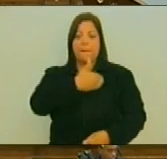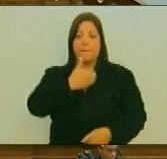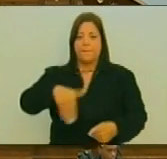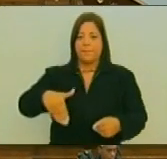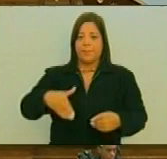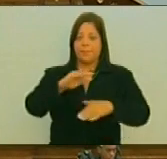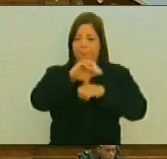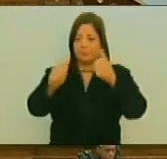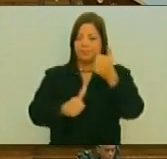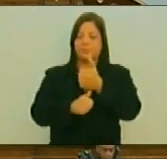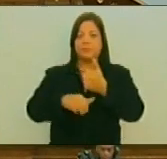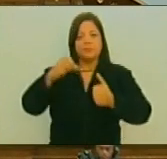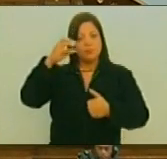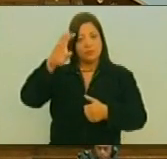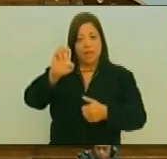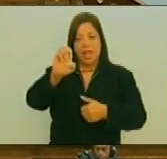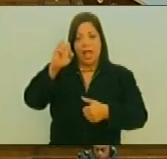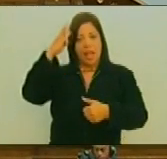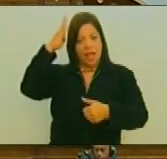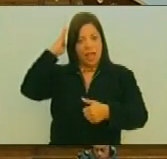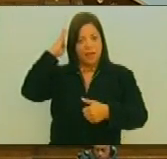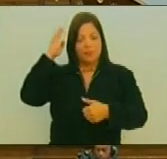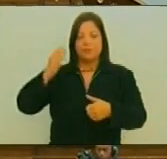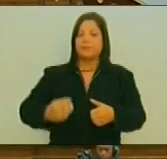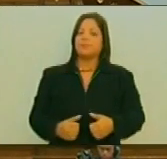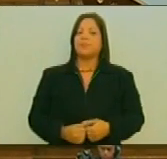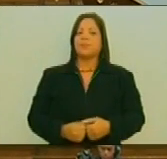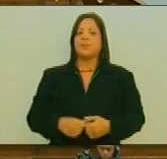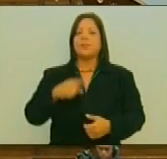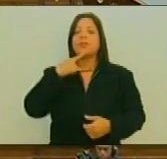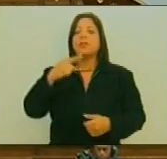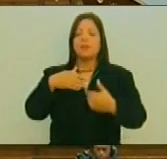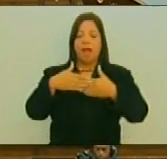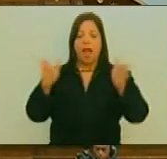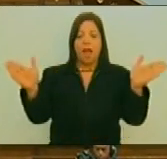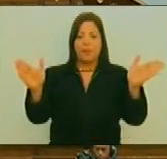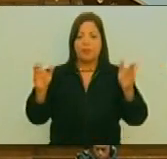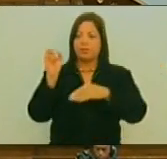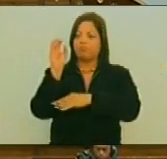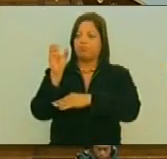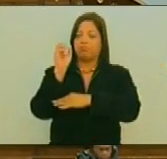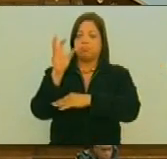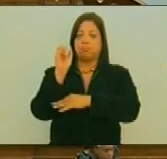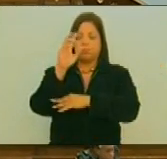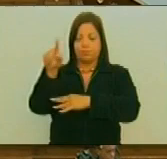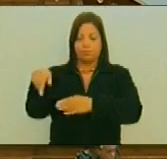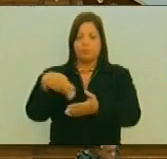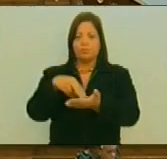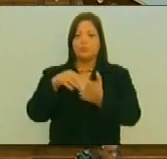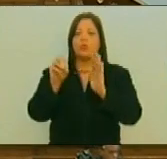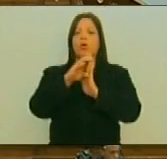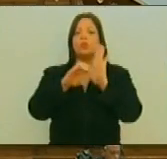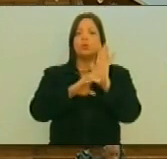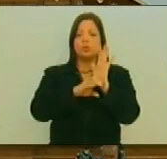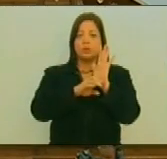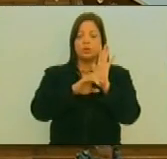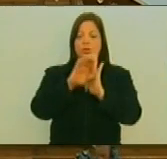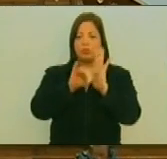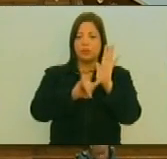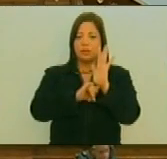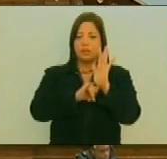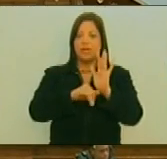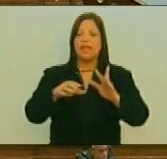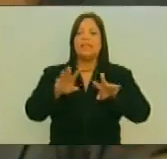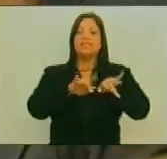constituyente Elvis Eduardo Amoroso Declaró abierta la sesión ordinaria con la asistencia del